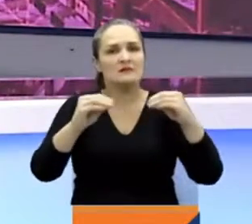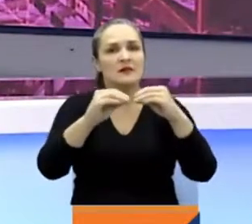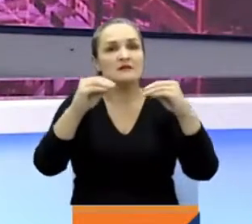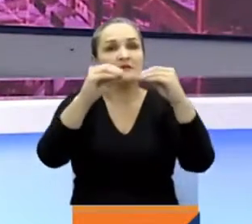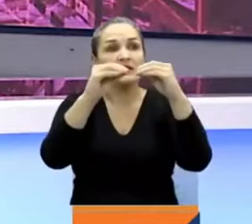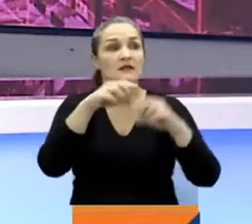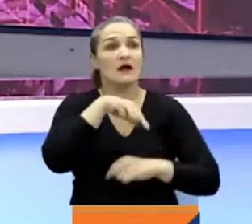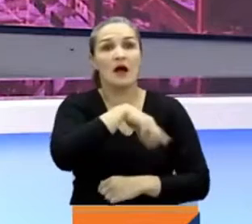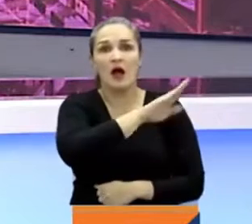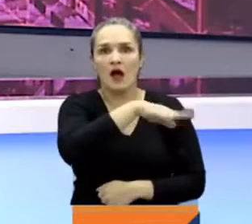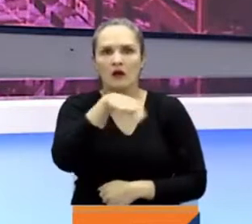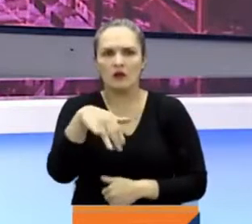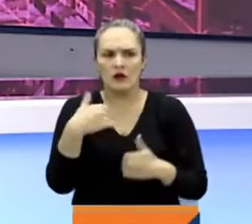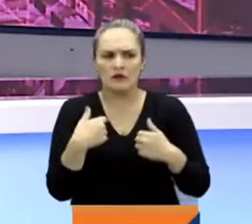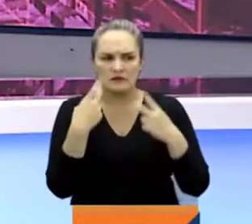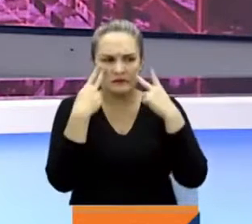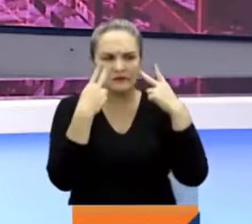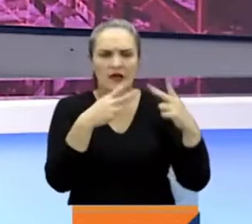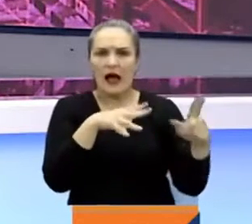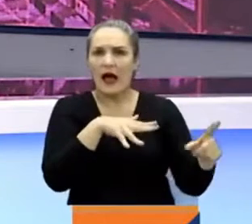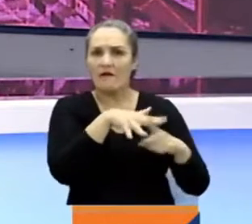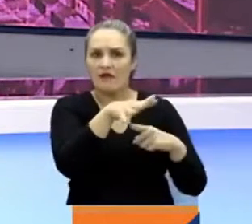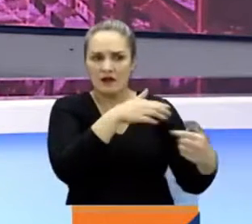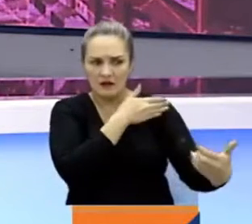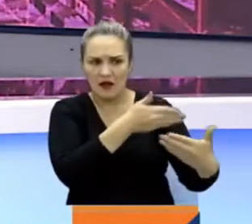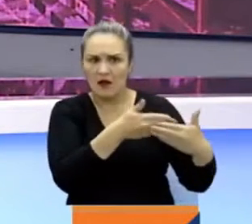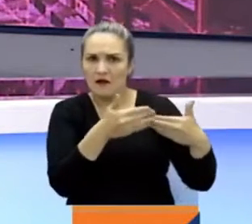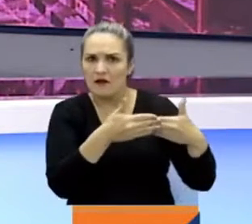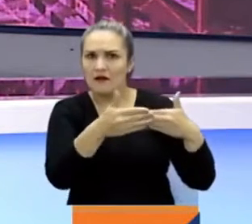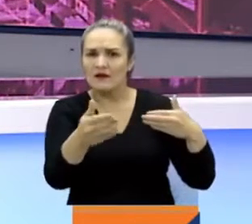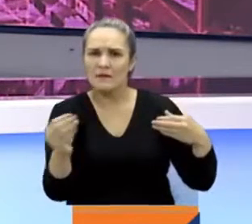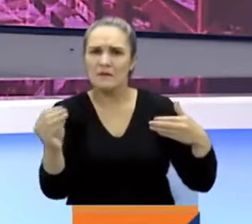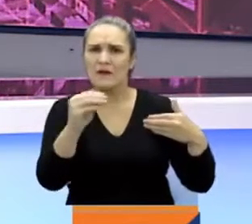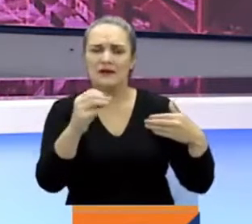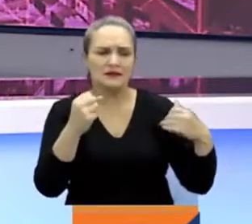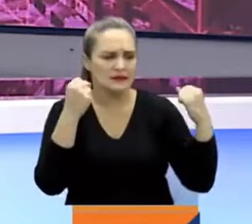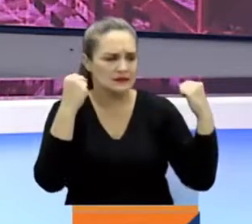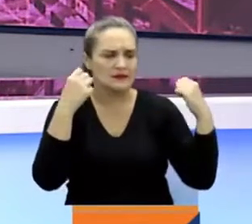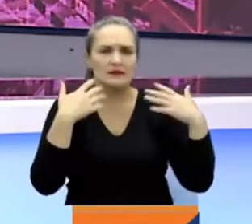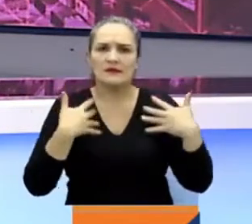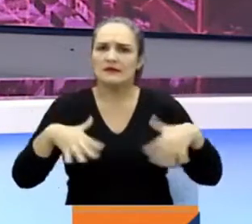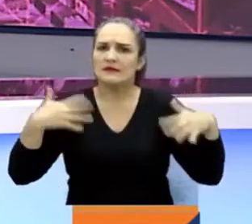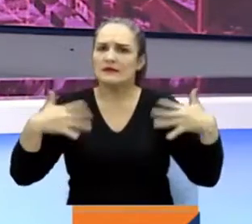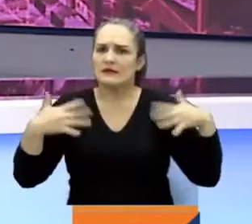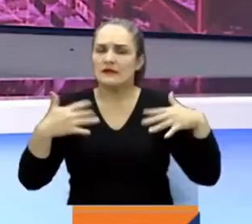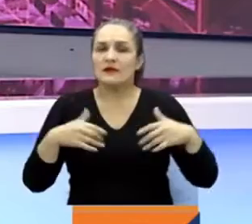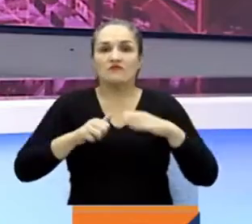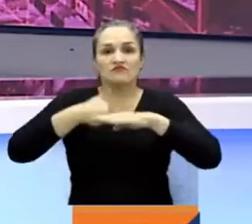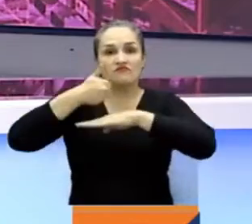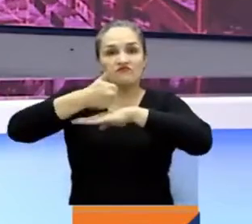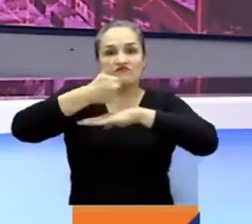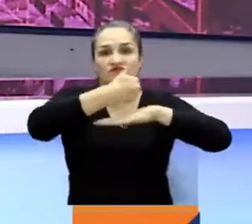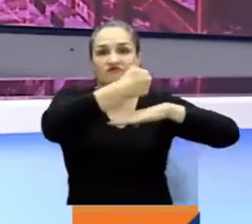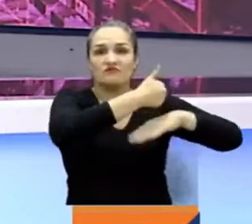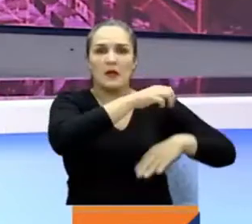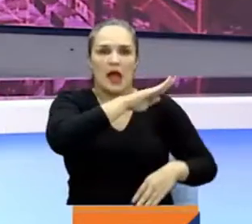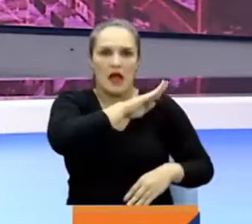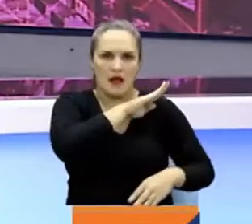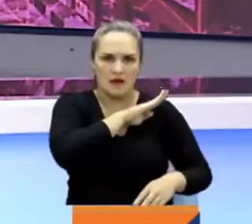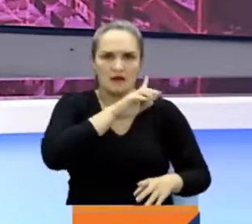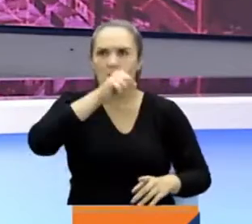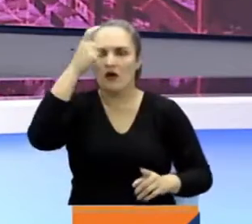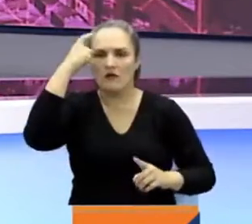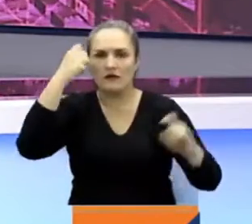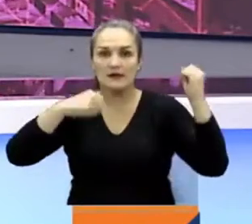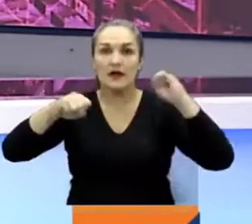Antioquia como uno de los más afectados. Autoridades ambientales y alcaldes tienen un serio llamado del Gobierno Nacional para la prevención